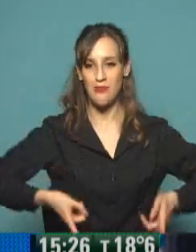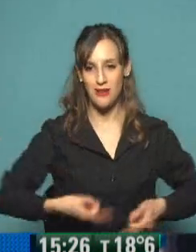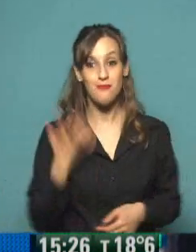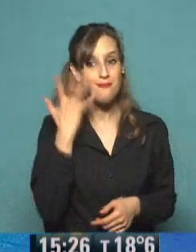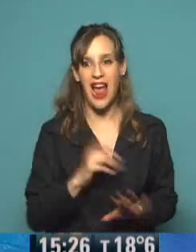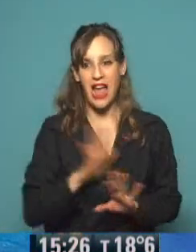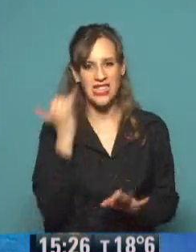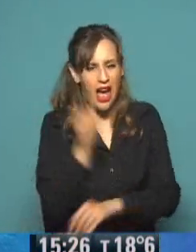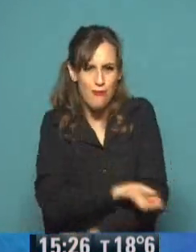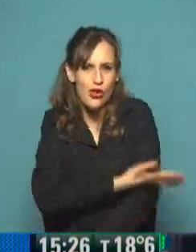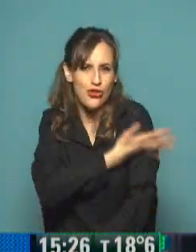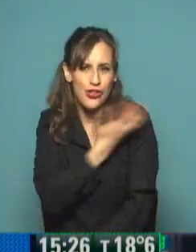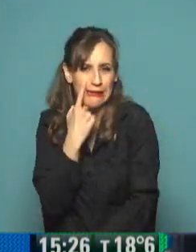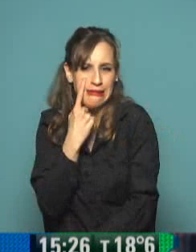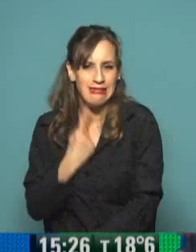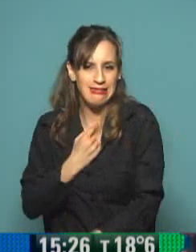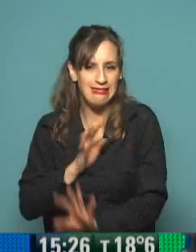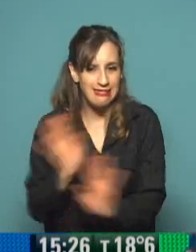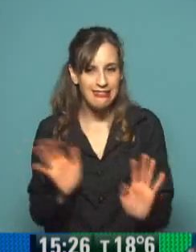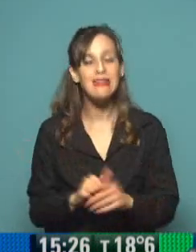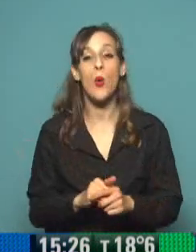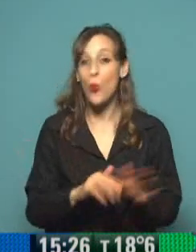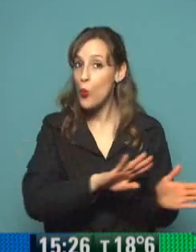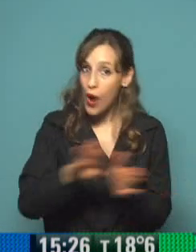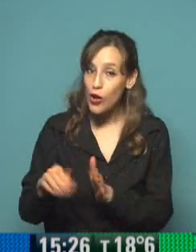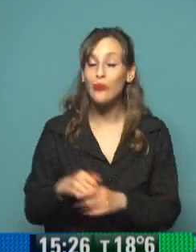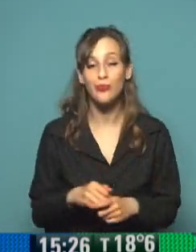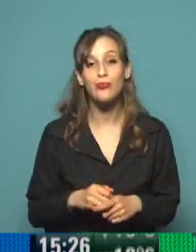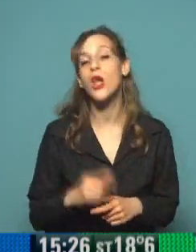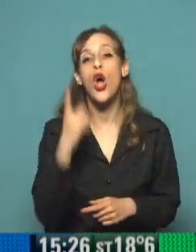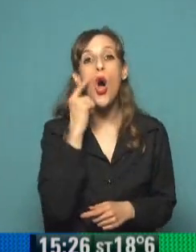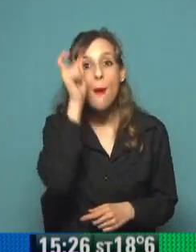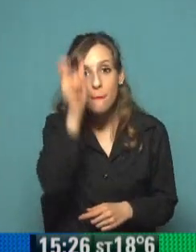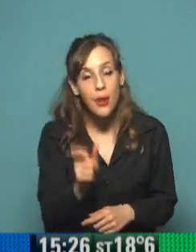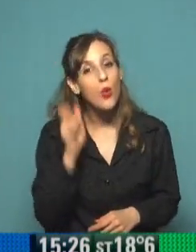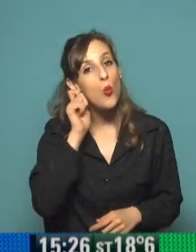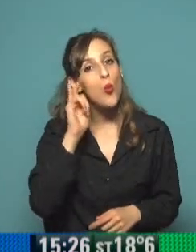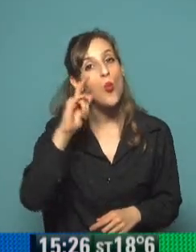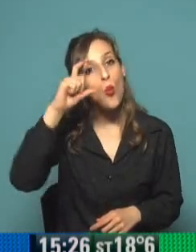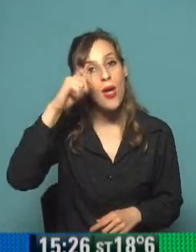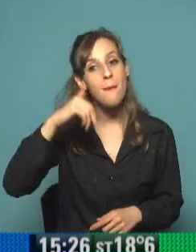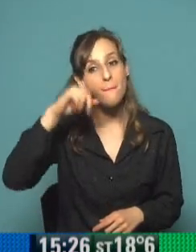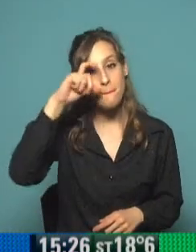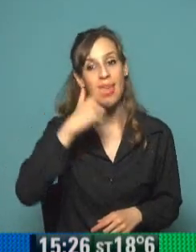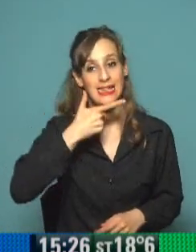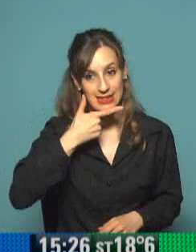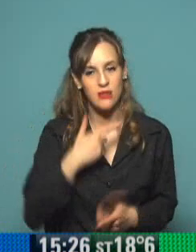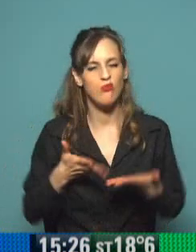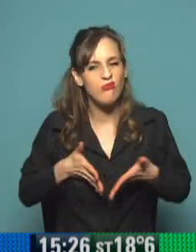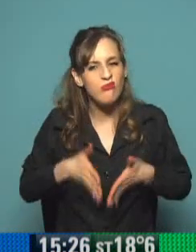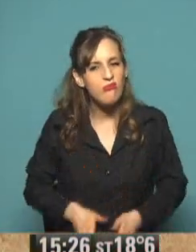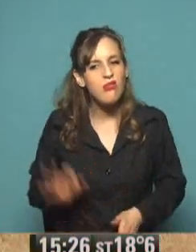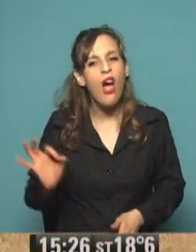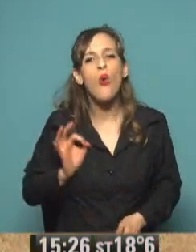Ya lloré. Ya te emocionó. Bien. Bueno, Güemes, entonces, nació en 1785, en 1785,